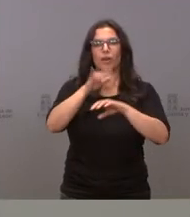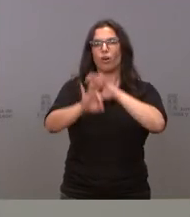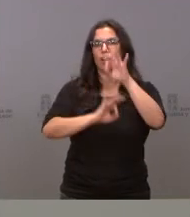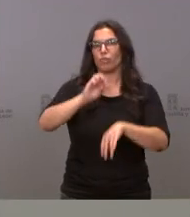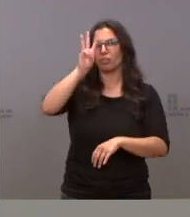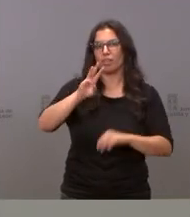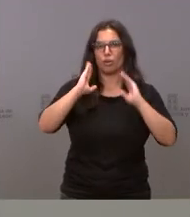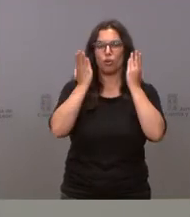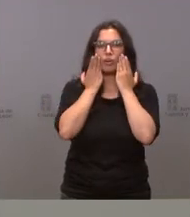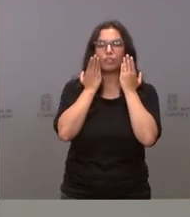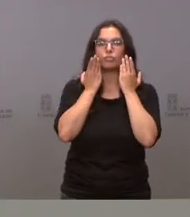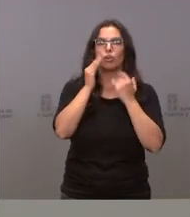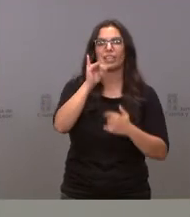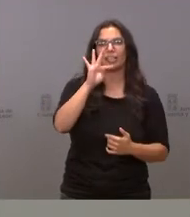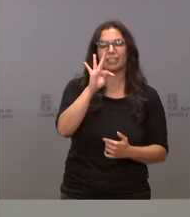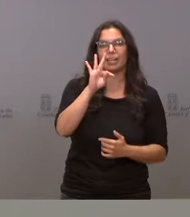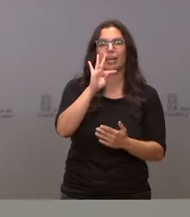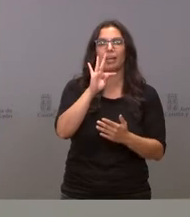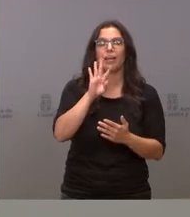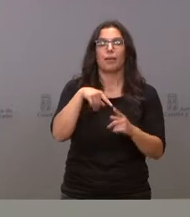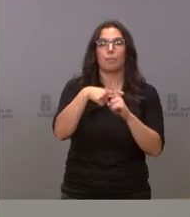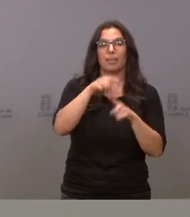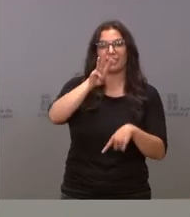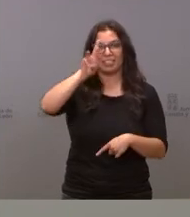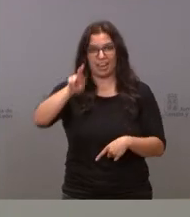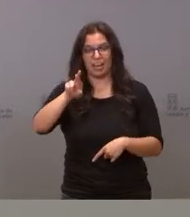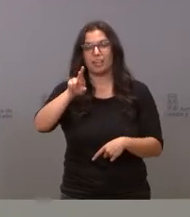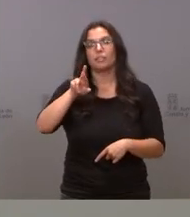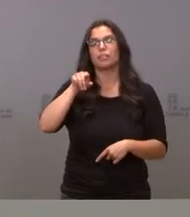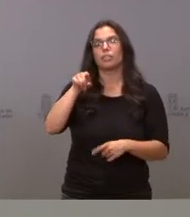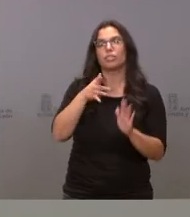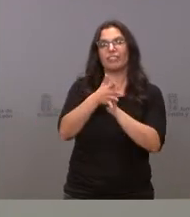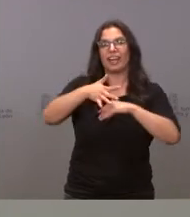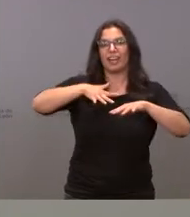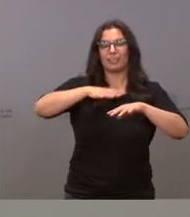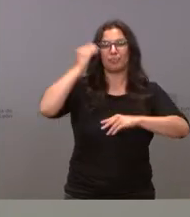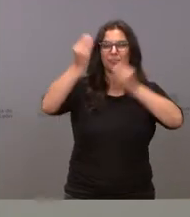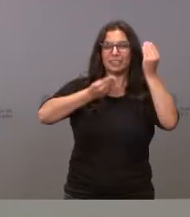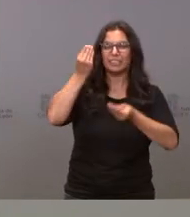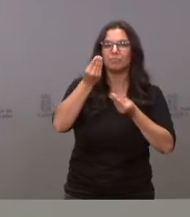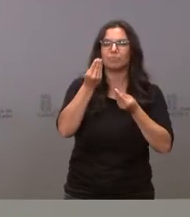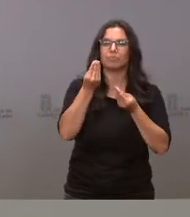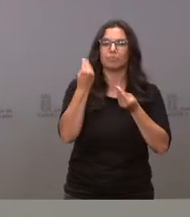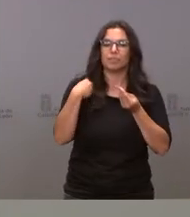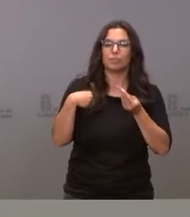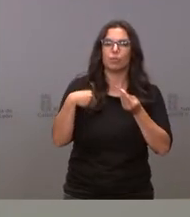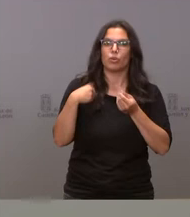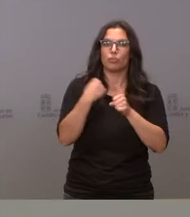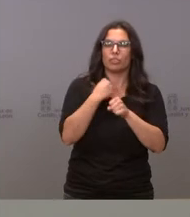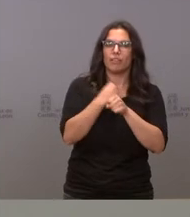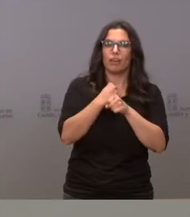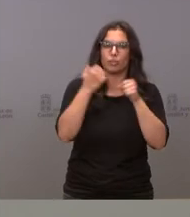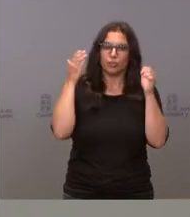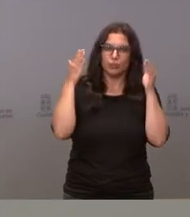congreso IT más 3R. Se trata de una reflexión sobre la contribución que la edificación y el urbanismo